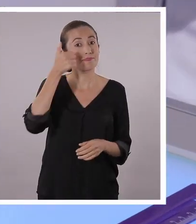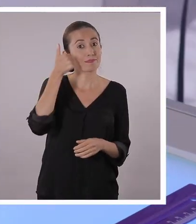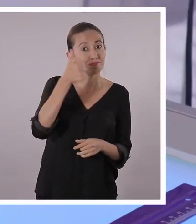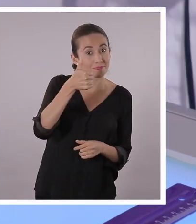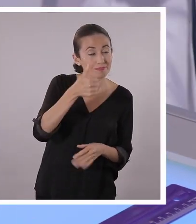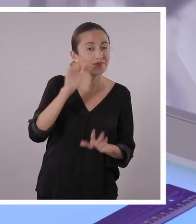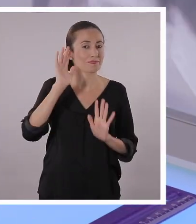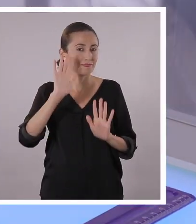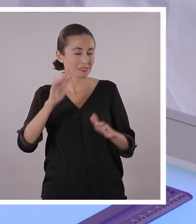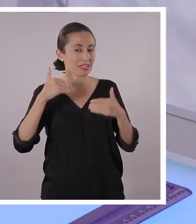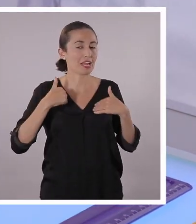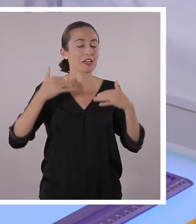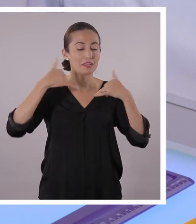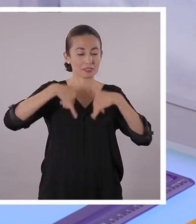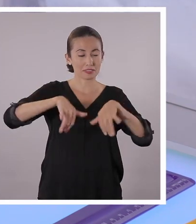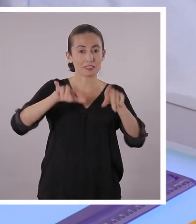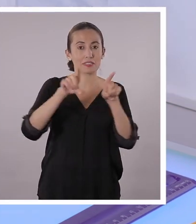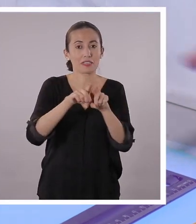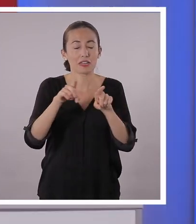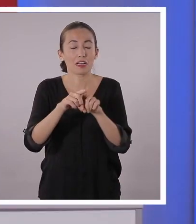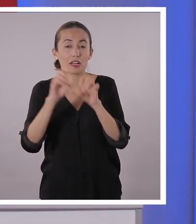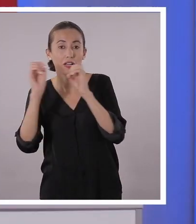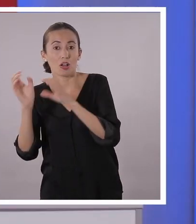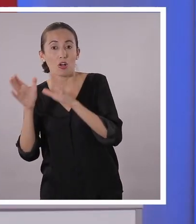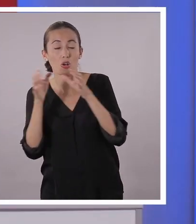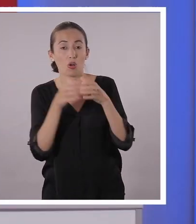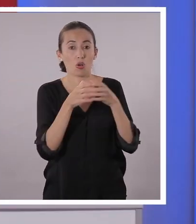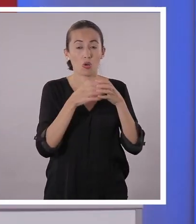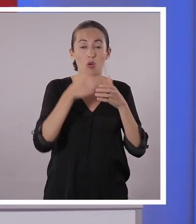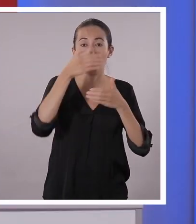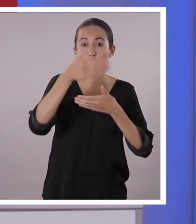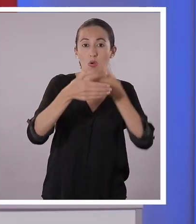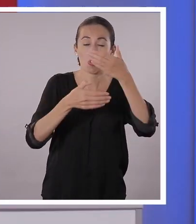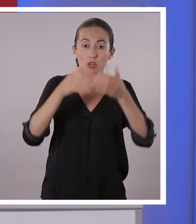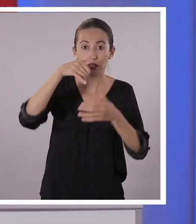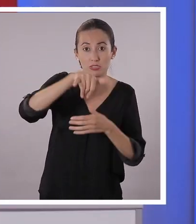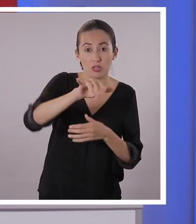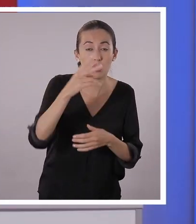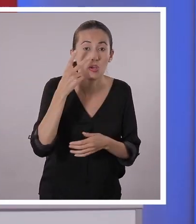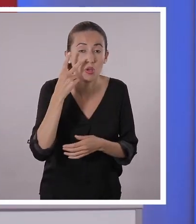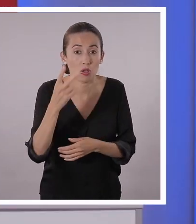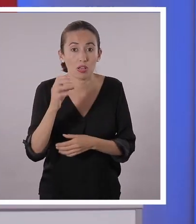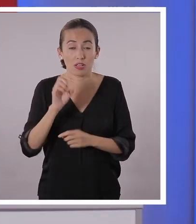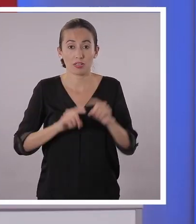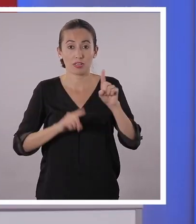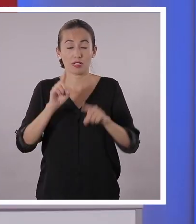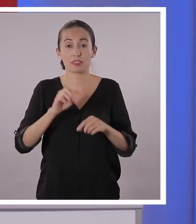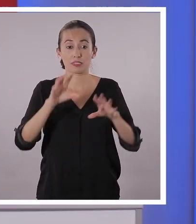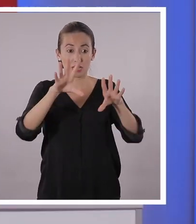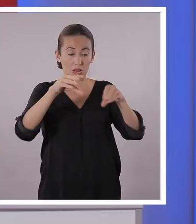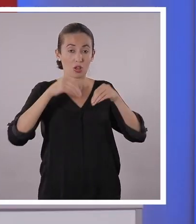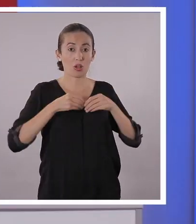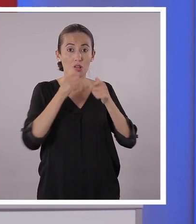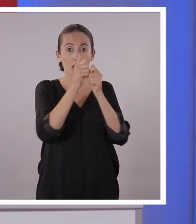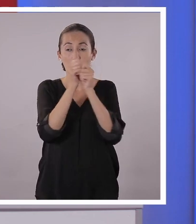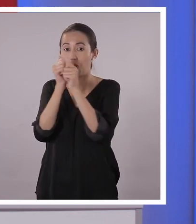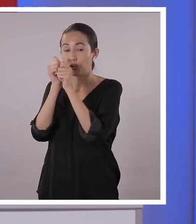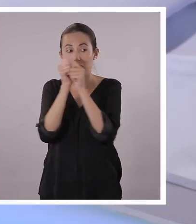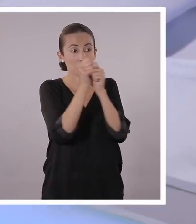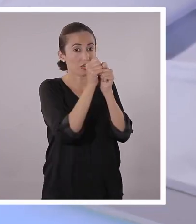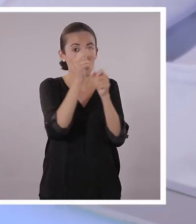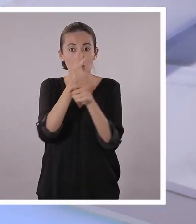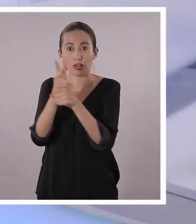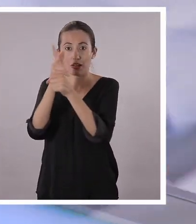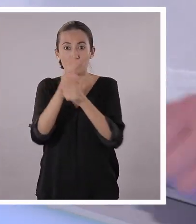Muy bien, está listo ya nuestro trípode. Está muy estable y nos va a servir para poner nuestro celular y así grabar lo que nosotros cargamos con